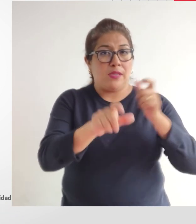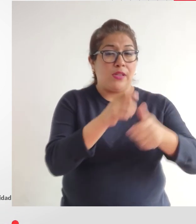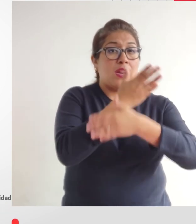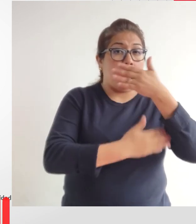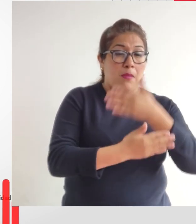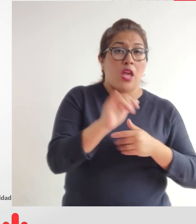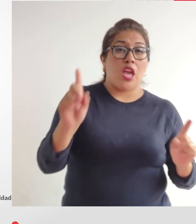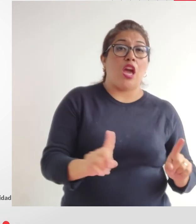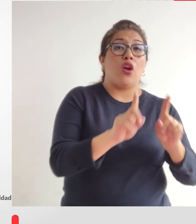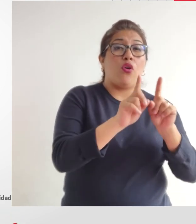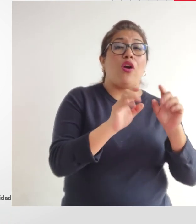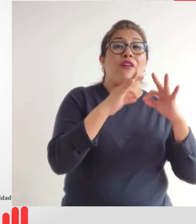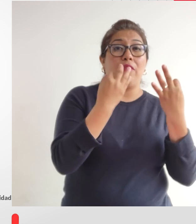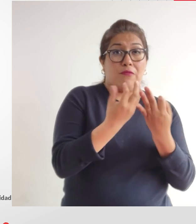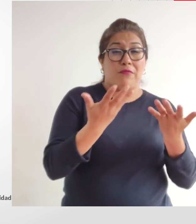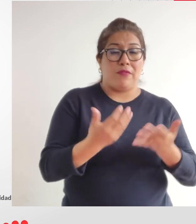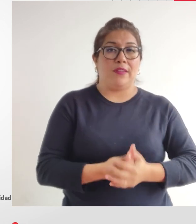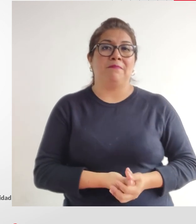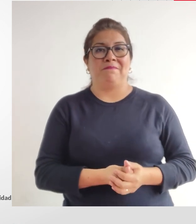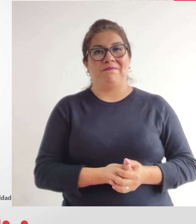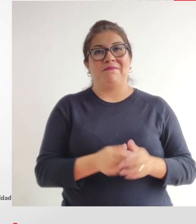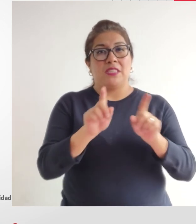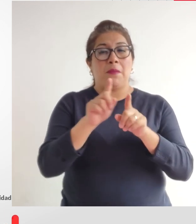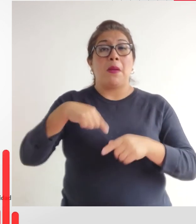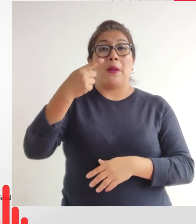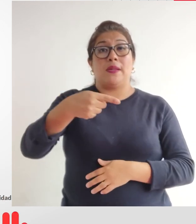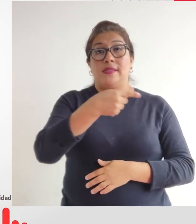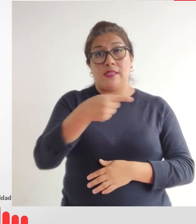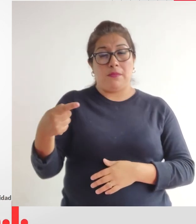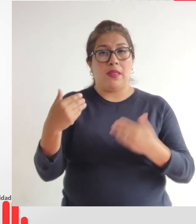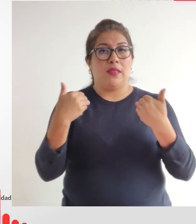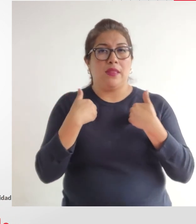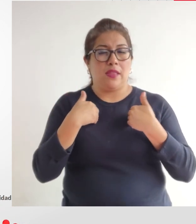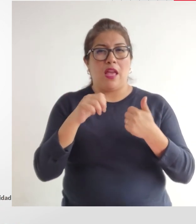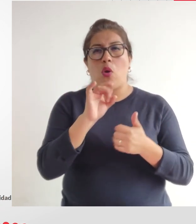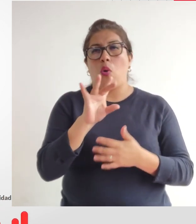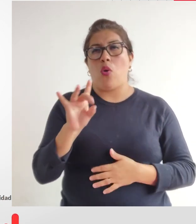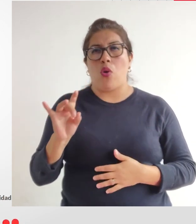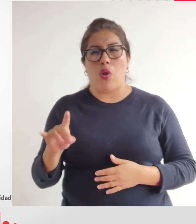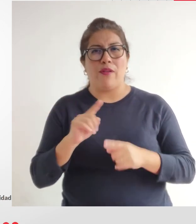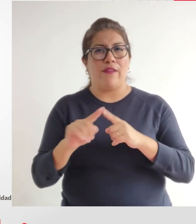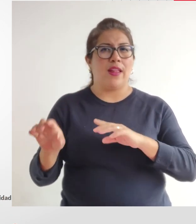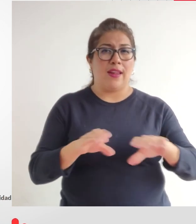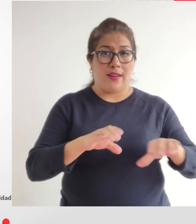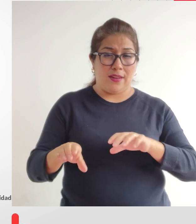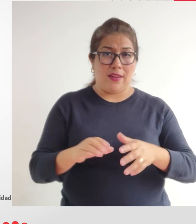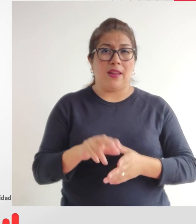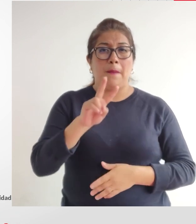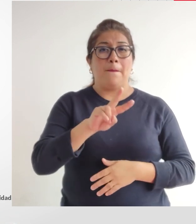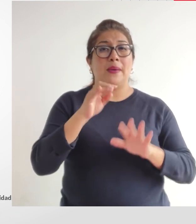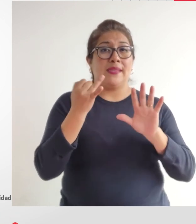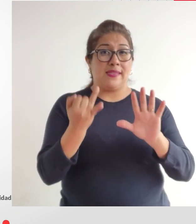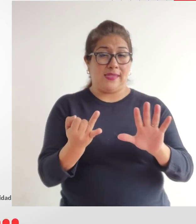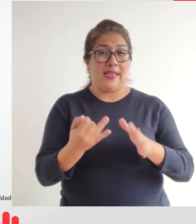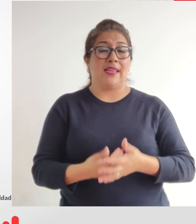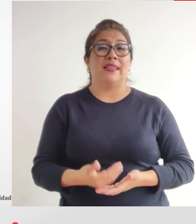y sus familiares y nosotros también igual las siguientes semanas tenemos diversas actividades especialmente el